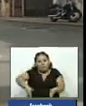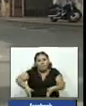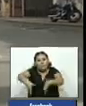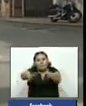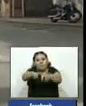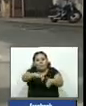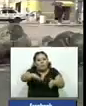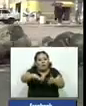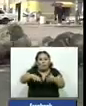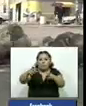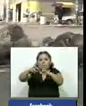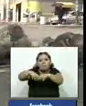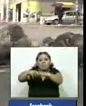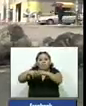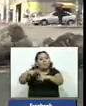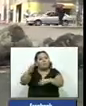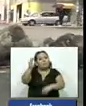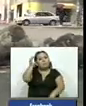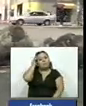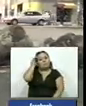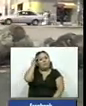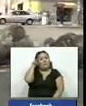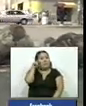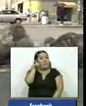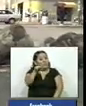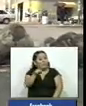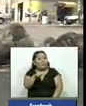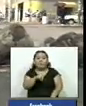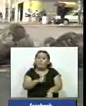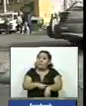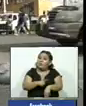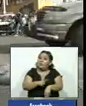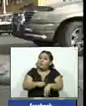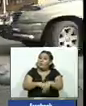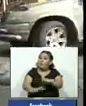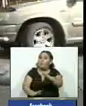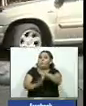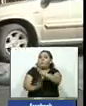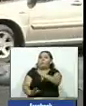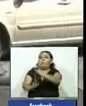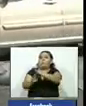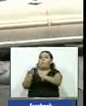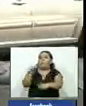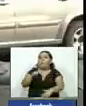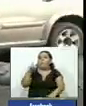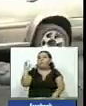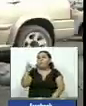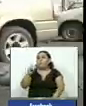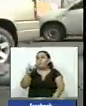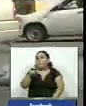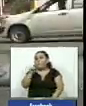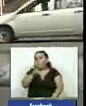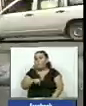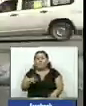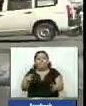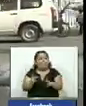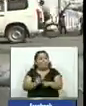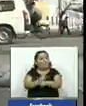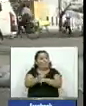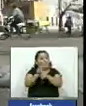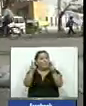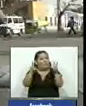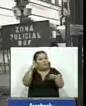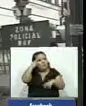barricadas y escombros que recuerdan los momentos de tensión en los días de paro nacional que puso a Bolivia en una de sus peores crisis